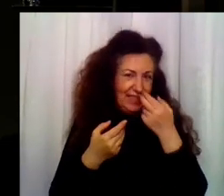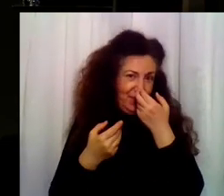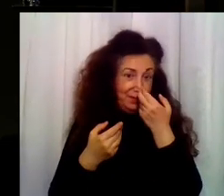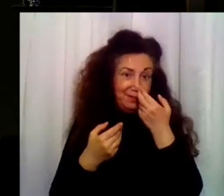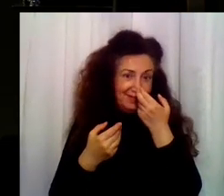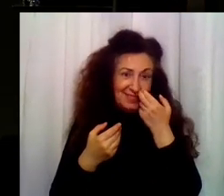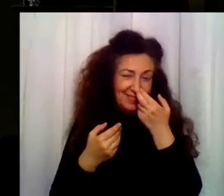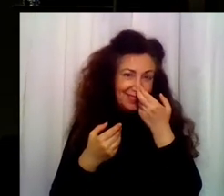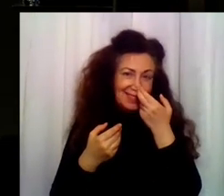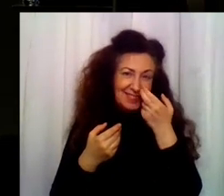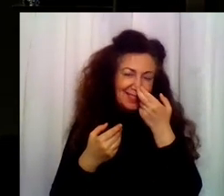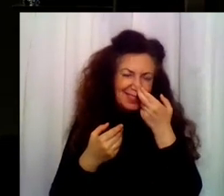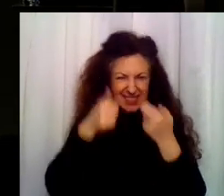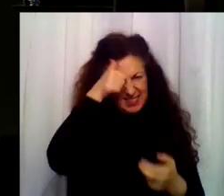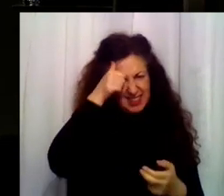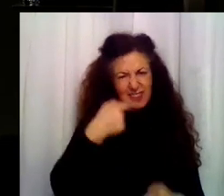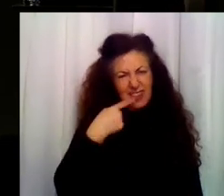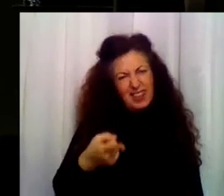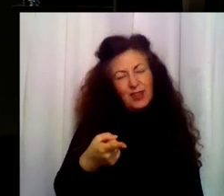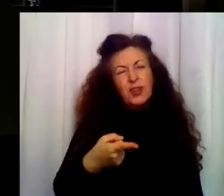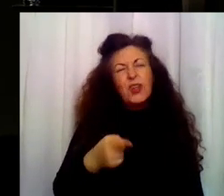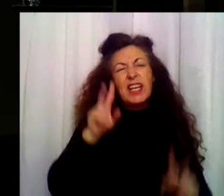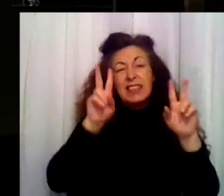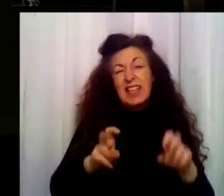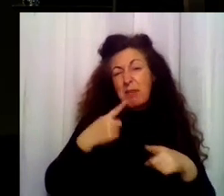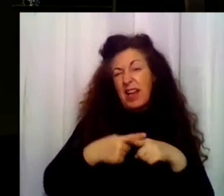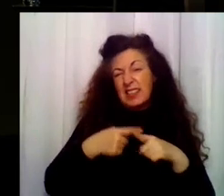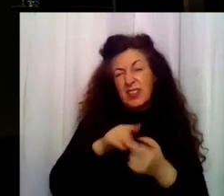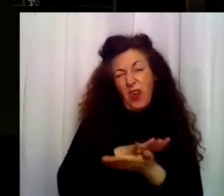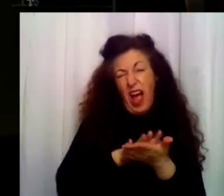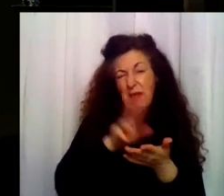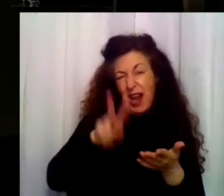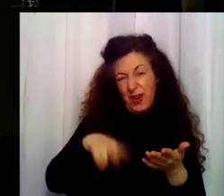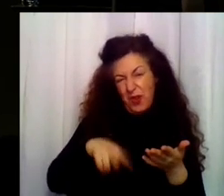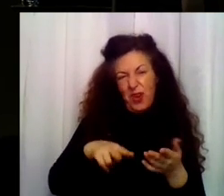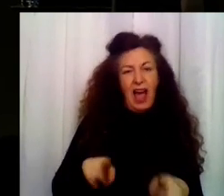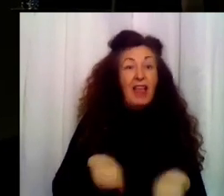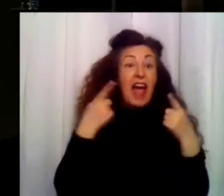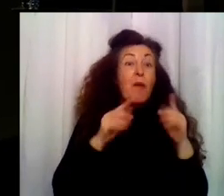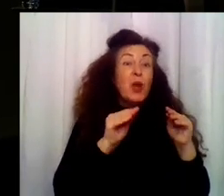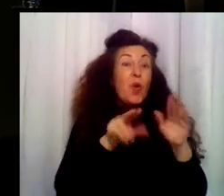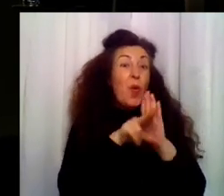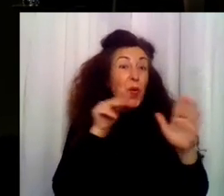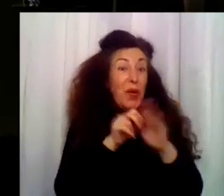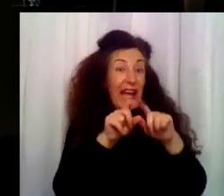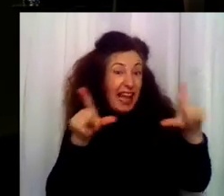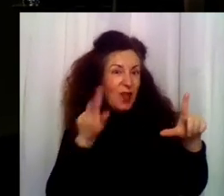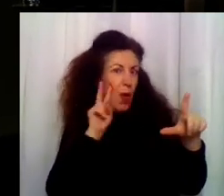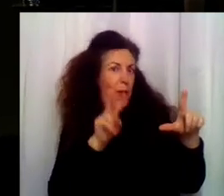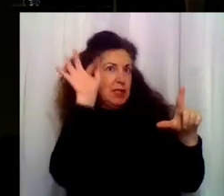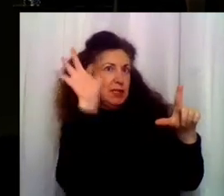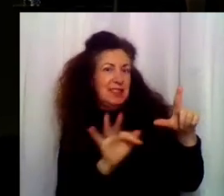Hijo... Leonor. Hijo, nunca hemos hablado de sexo, pero... Da igual, papá. Si con tus vídeos me puse al día. No los borraste.